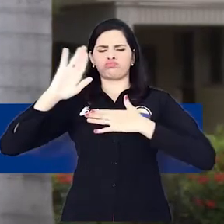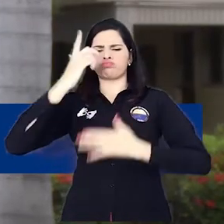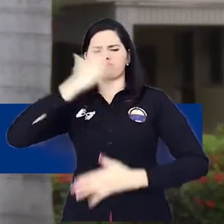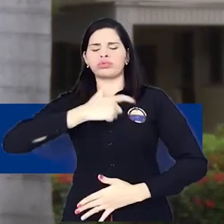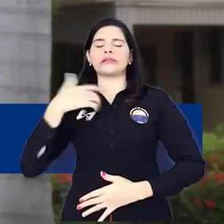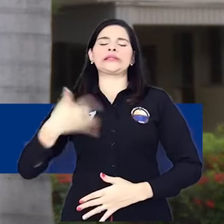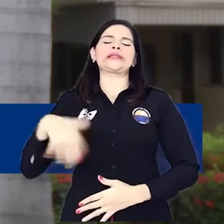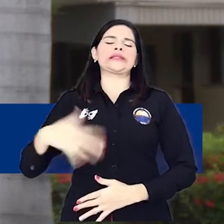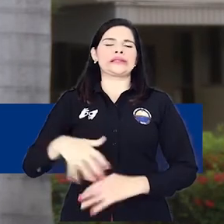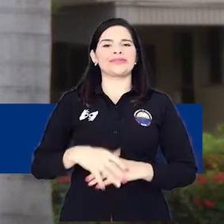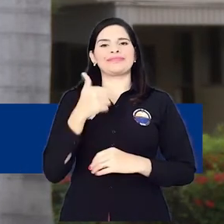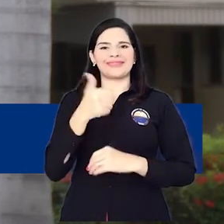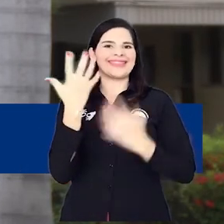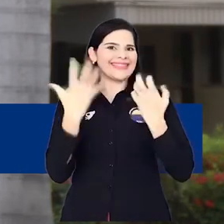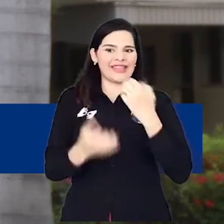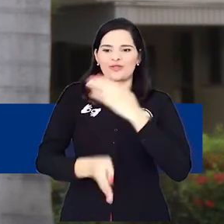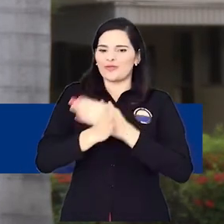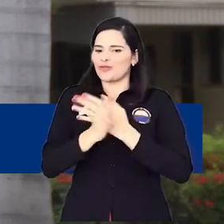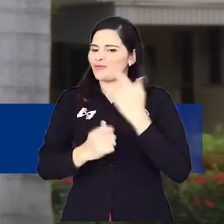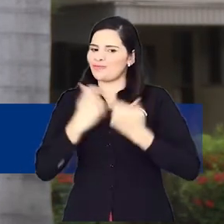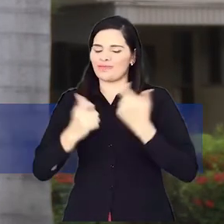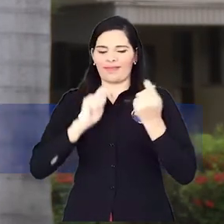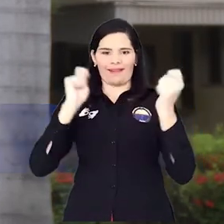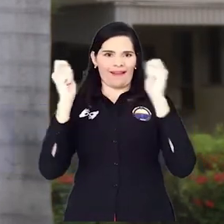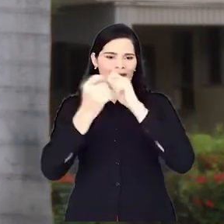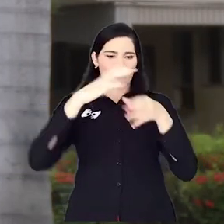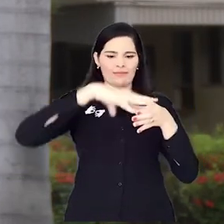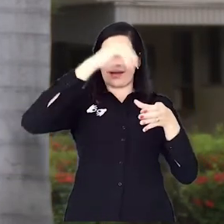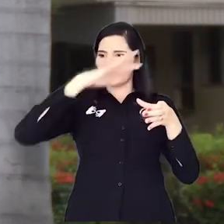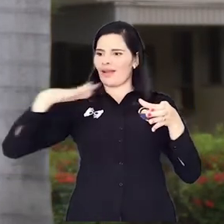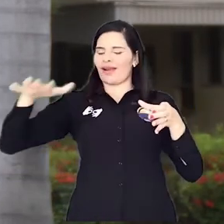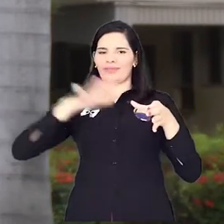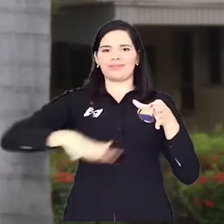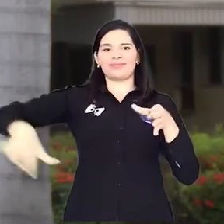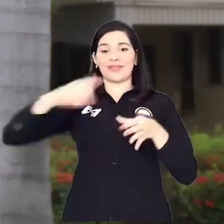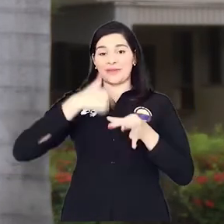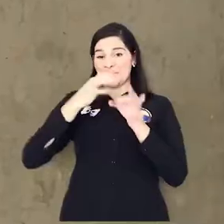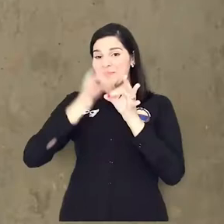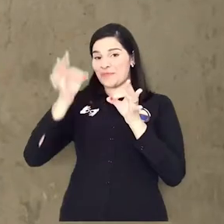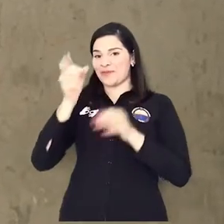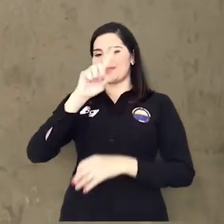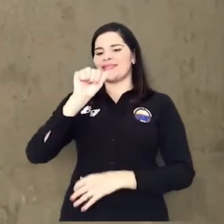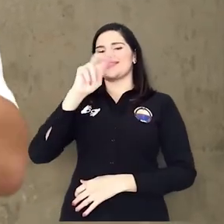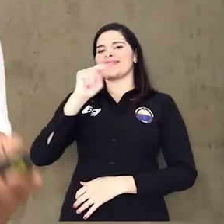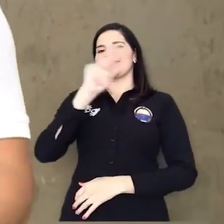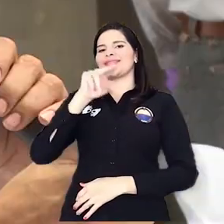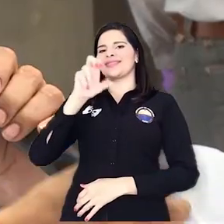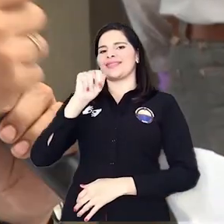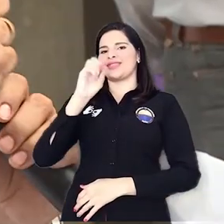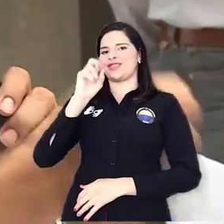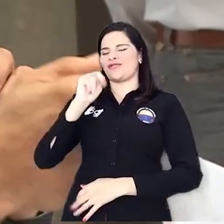compromiso y la verdad que se hace necesario continuar este proceso de transformación del Magdalena. San Zenón